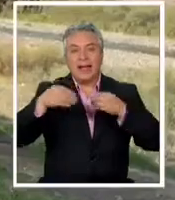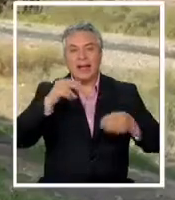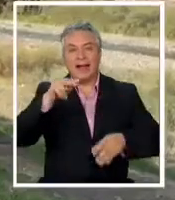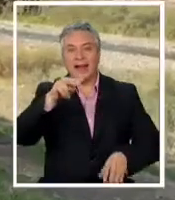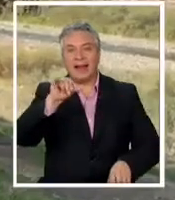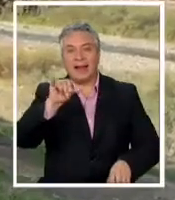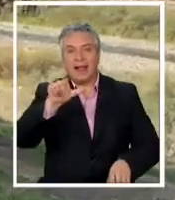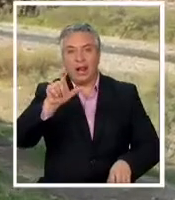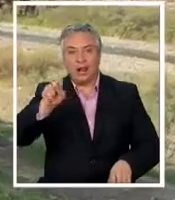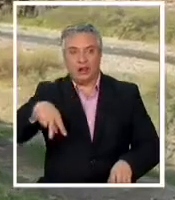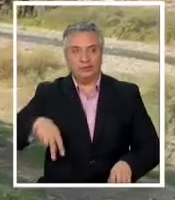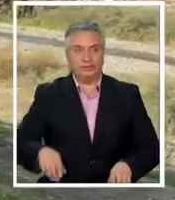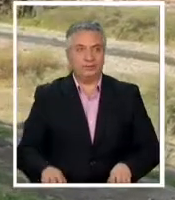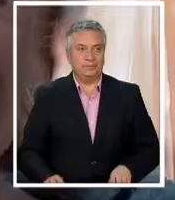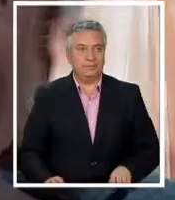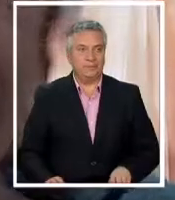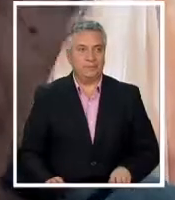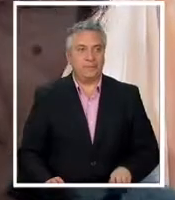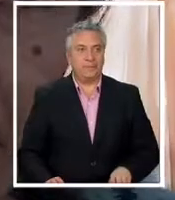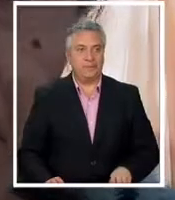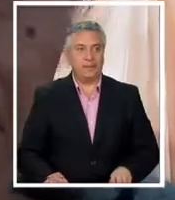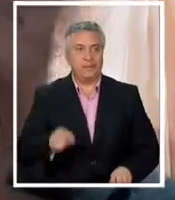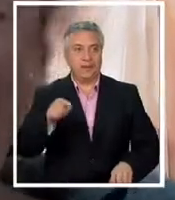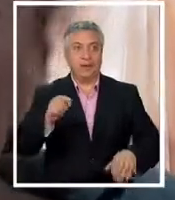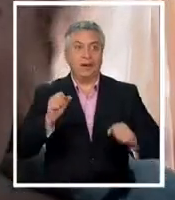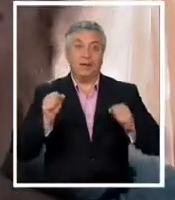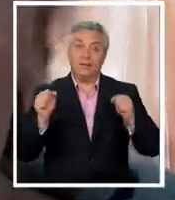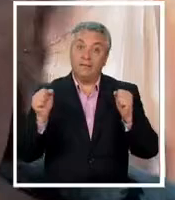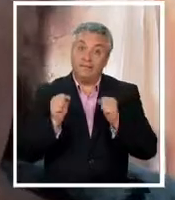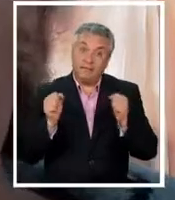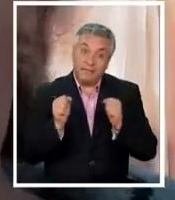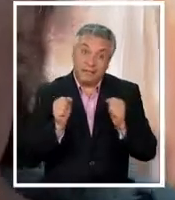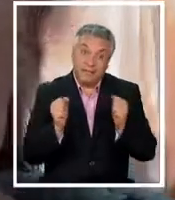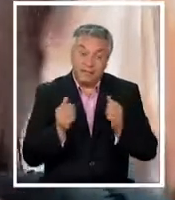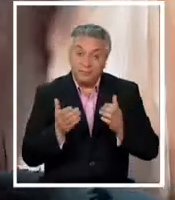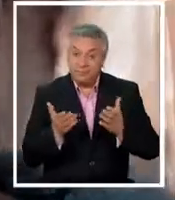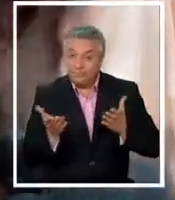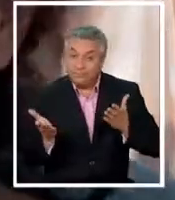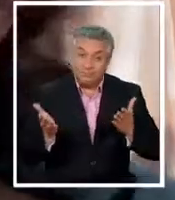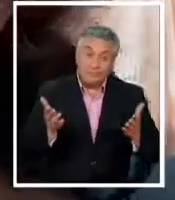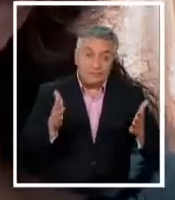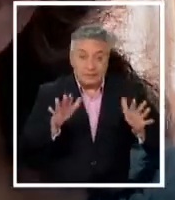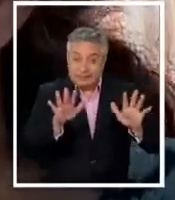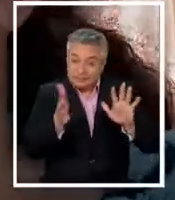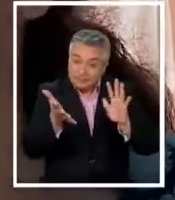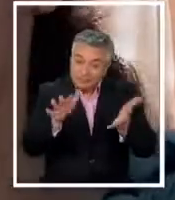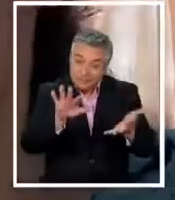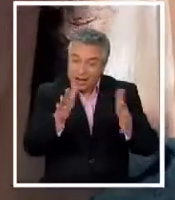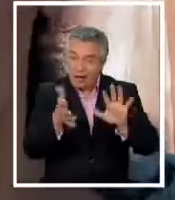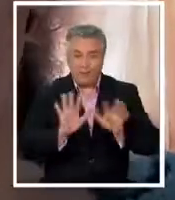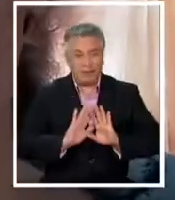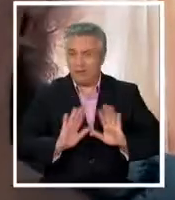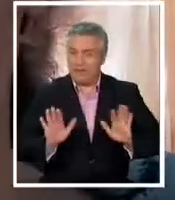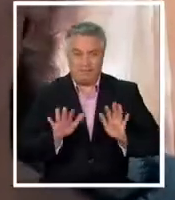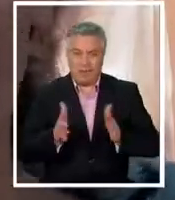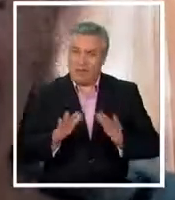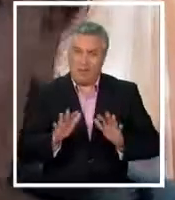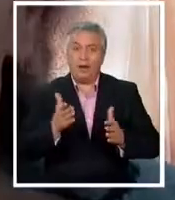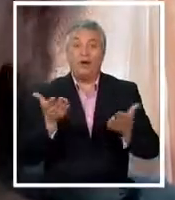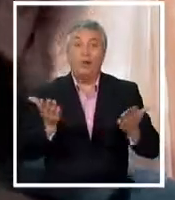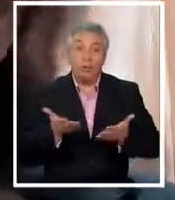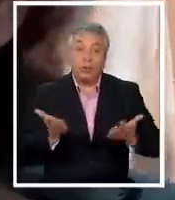El frío lo hemos pasado entre el toncoy y los vilos, como se dice, porque